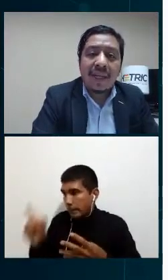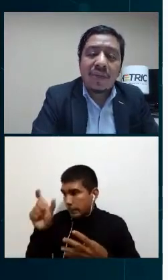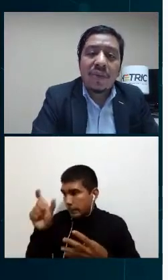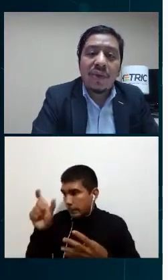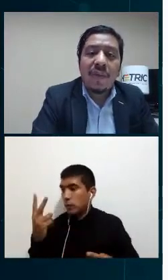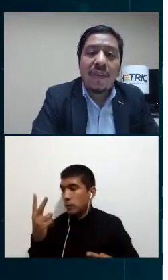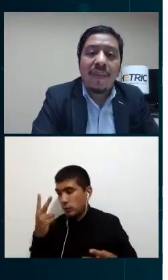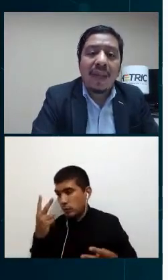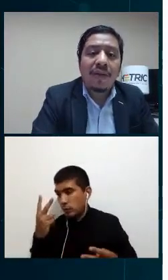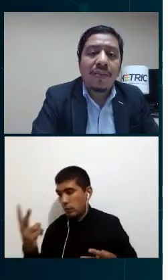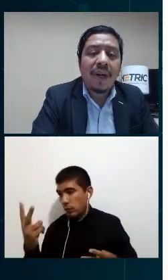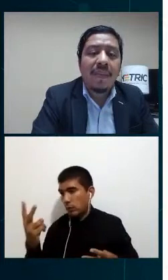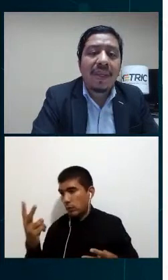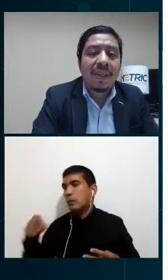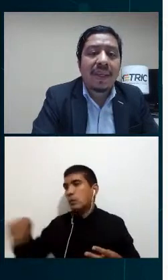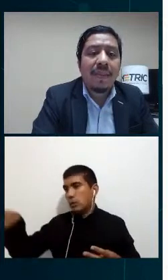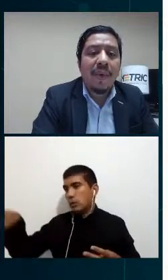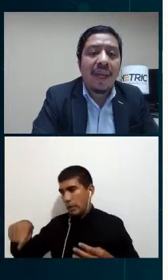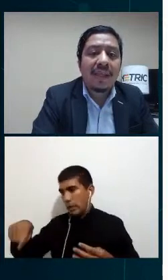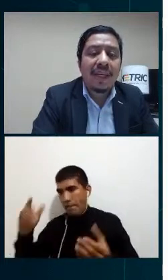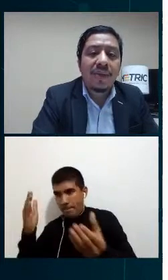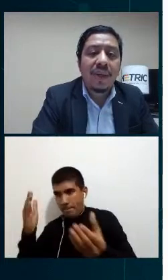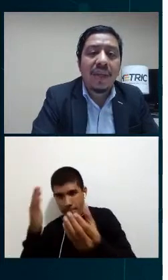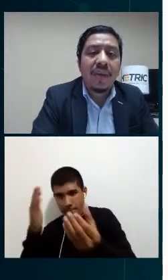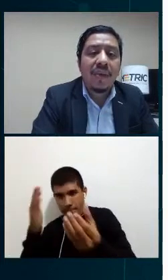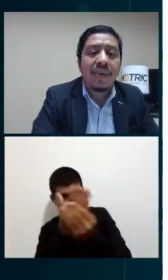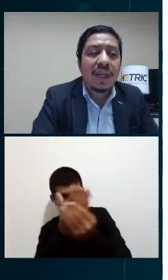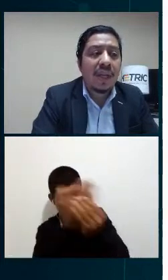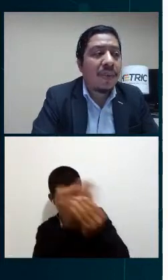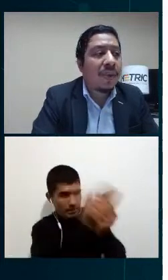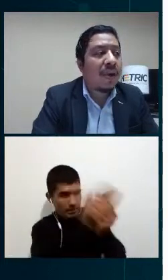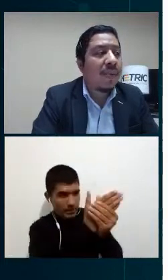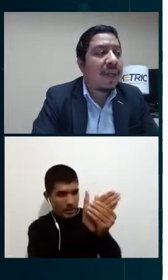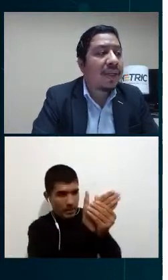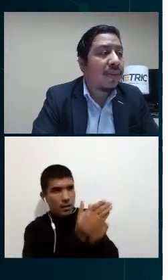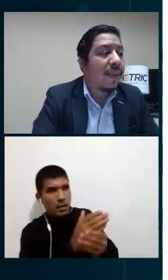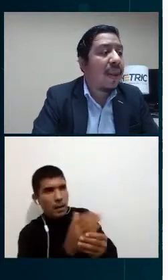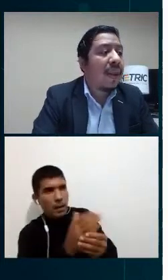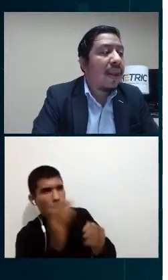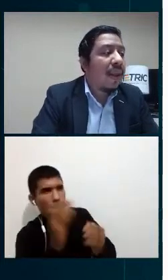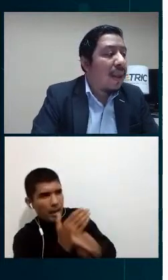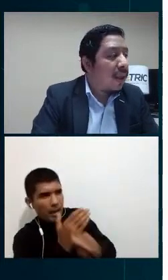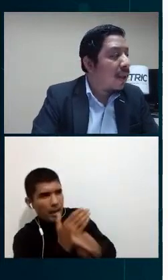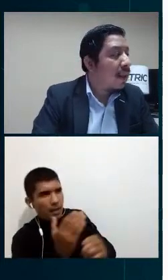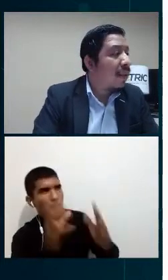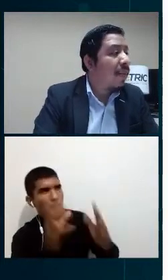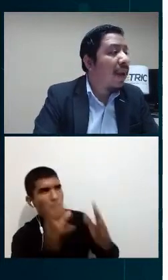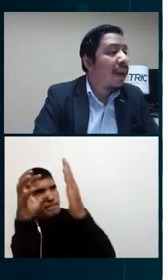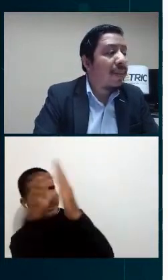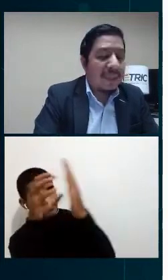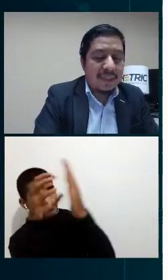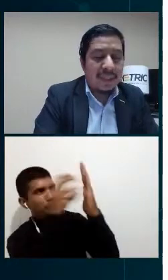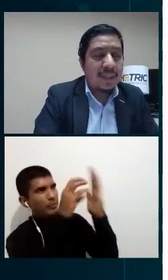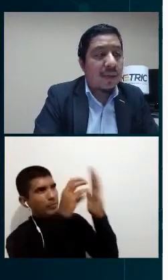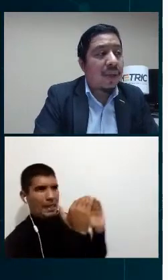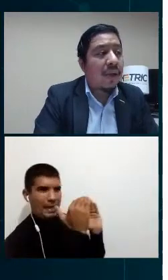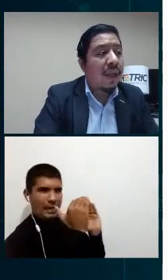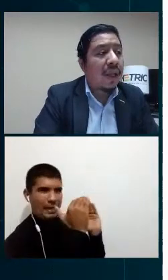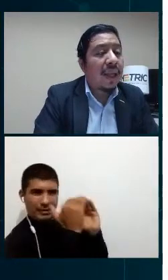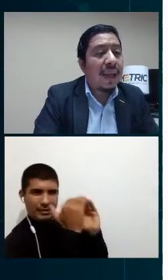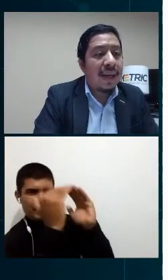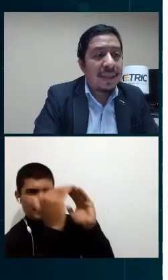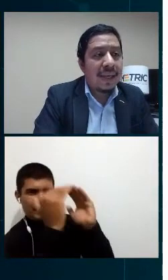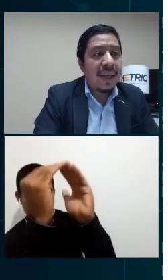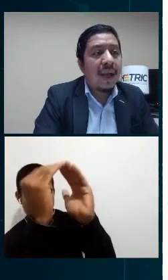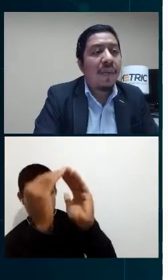la resolución de los problemas que puedan estar surgiendo con los equipos de comunicación de mi parte pues esto